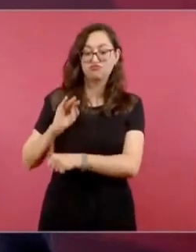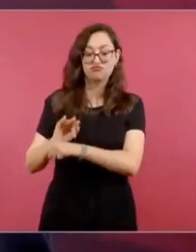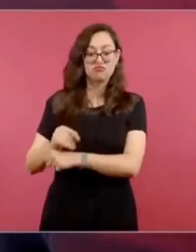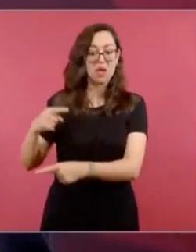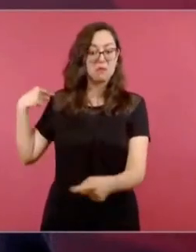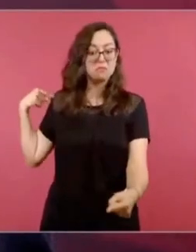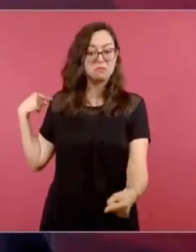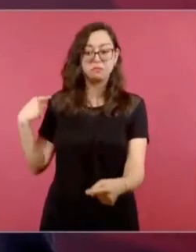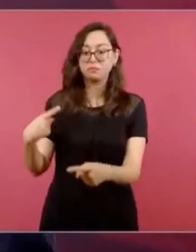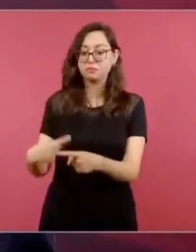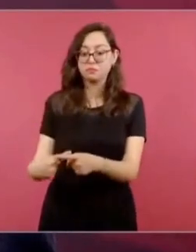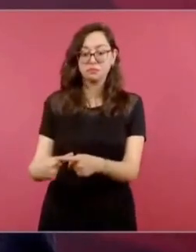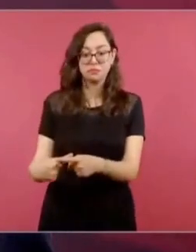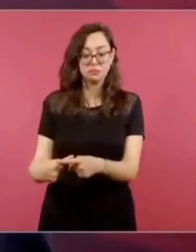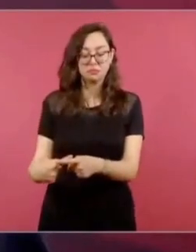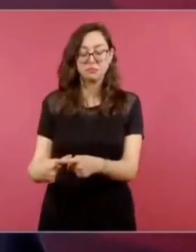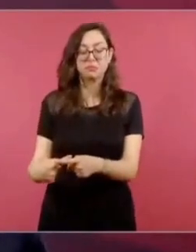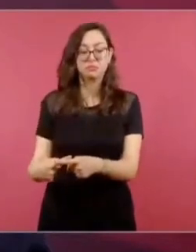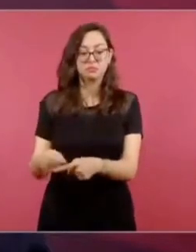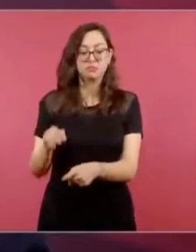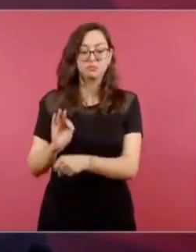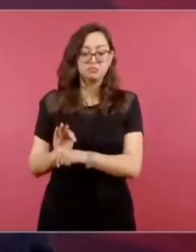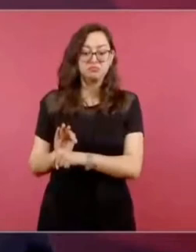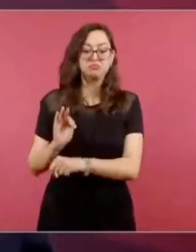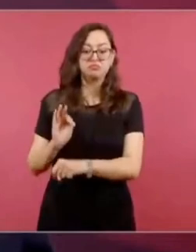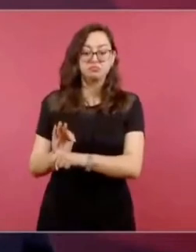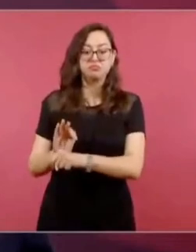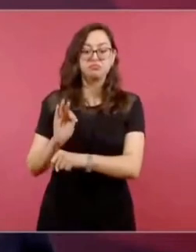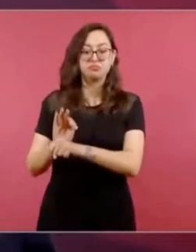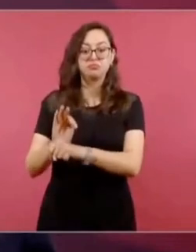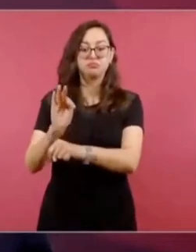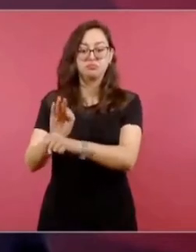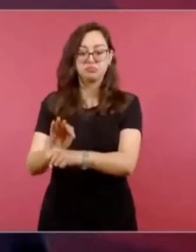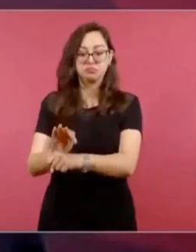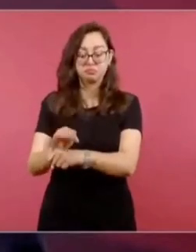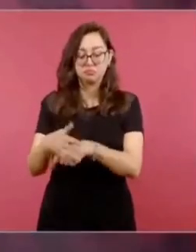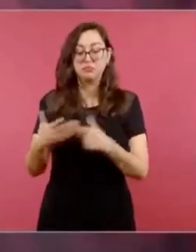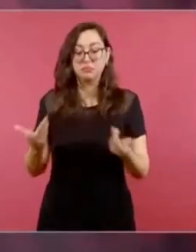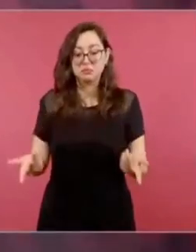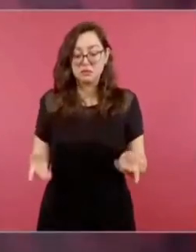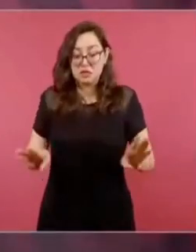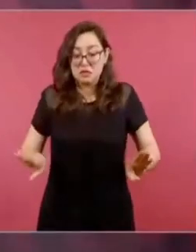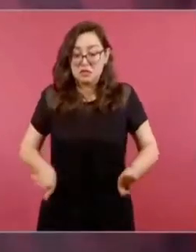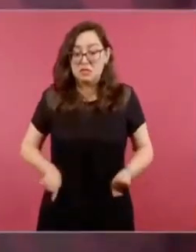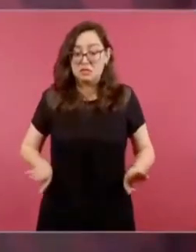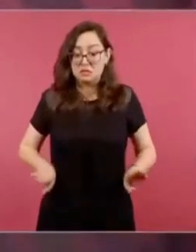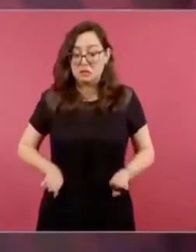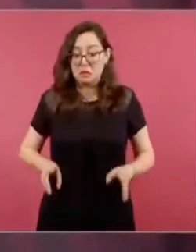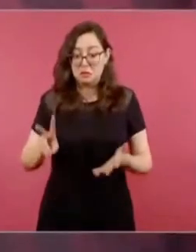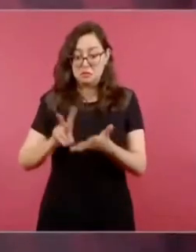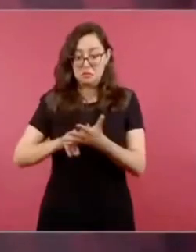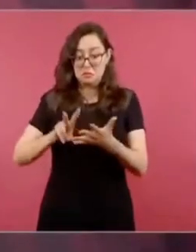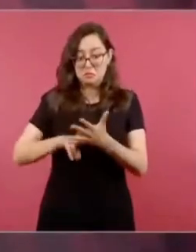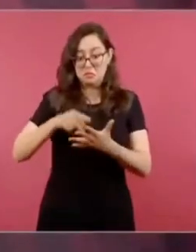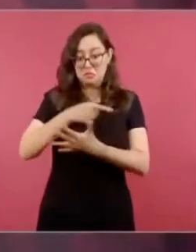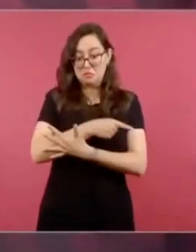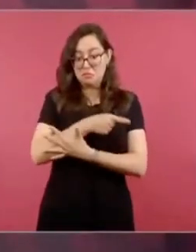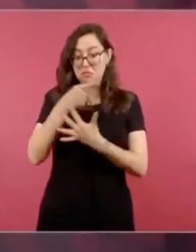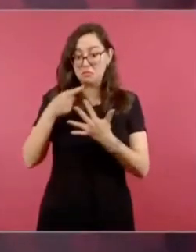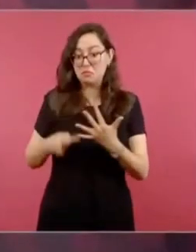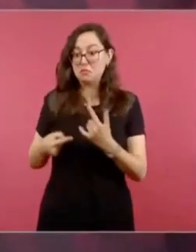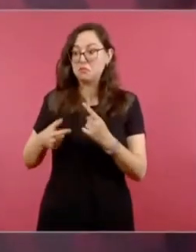Con esa reserva se regenera la vida pública,